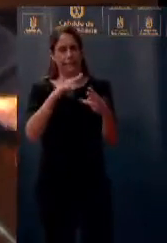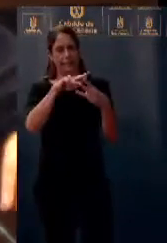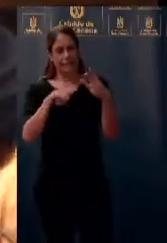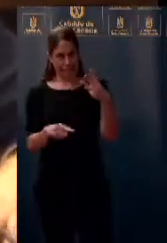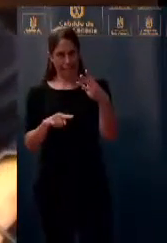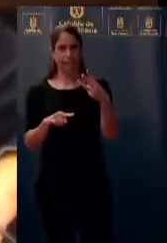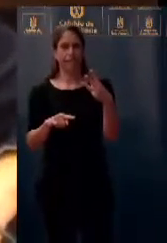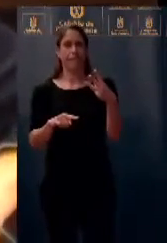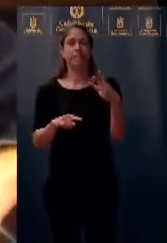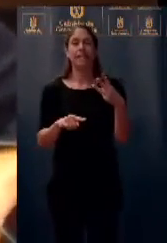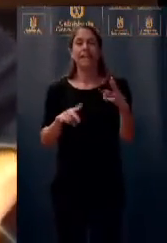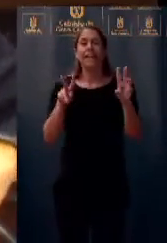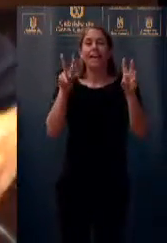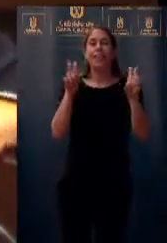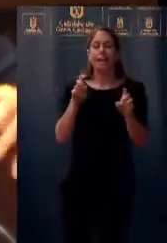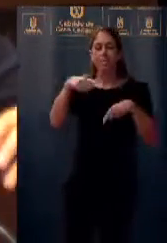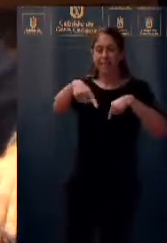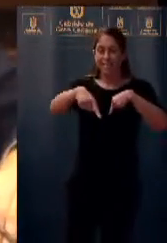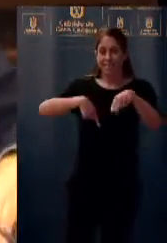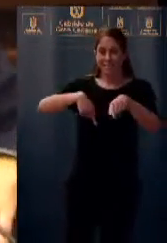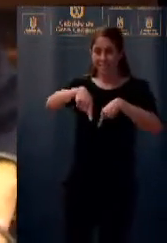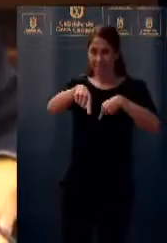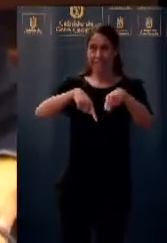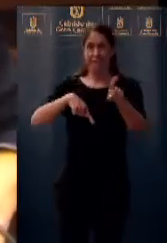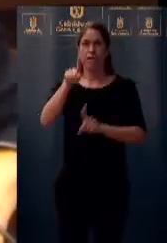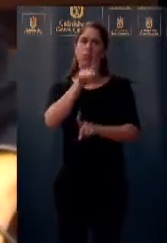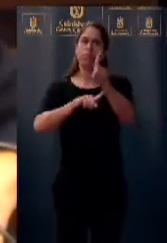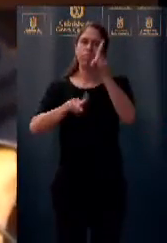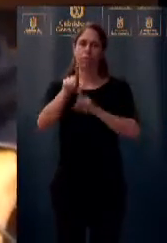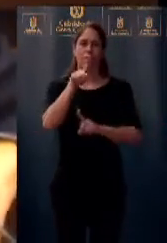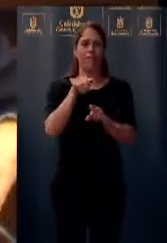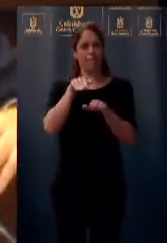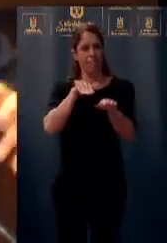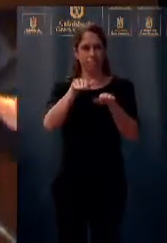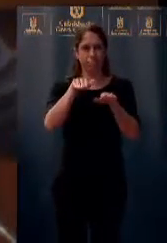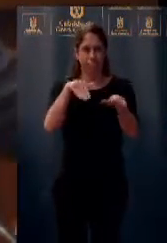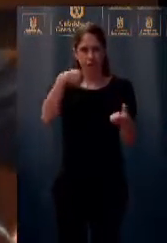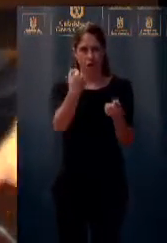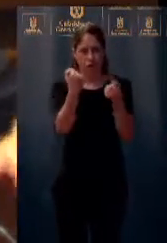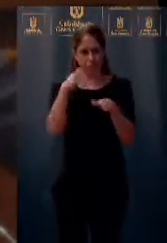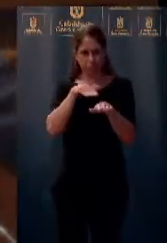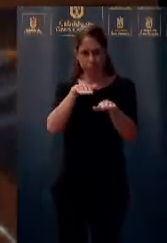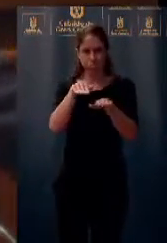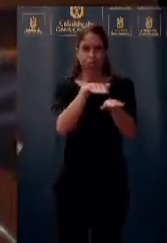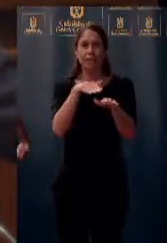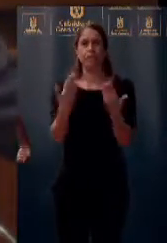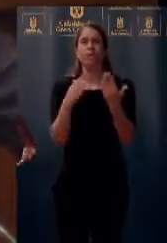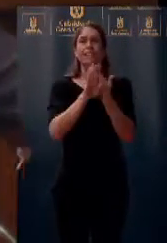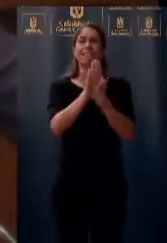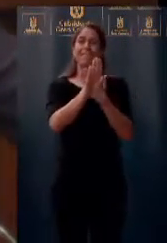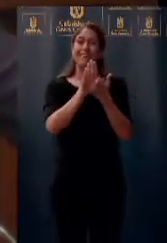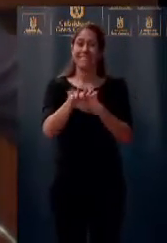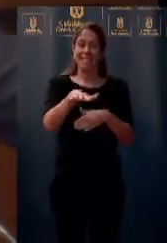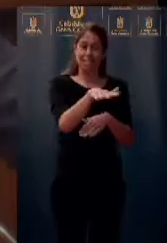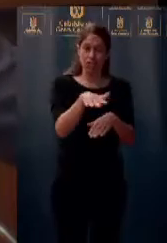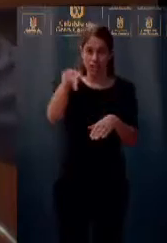Uno, porque se prima el tráfico de la Gran Canaria 100 sobre las conexiones del barrio, por lo cual los vecinos de la zona baja del